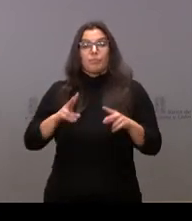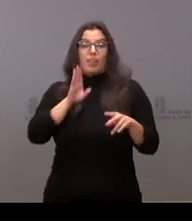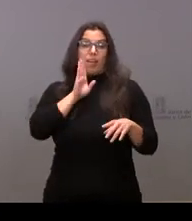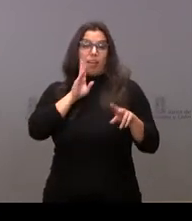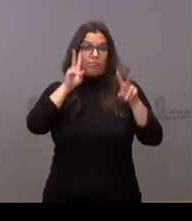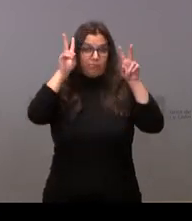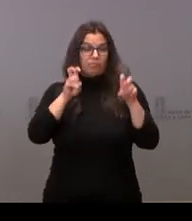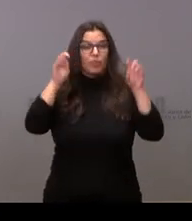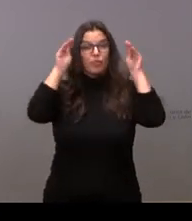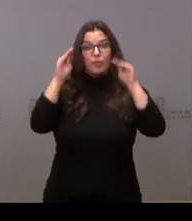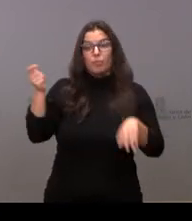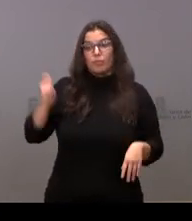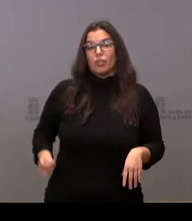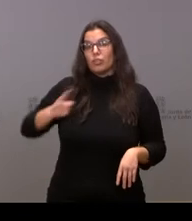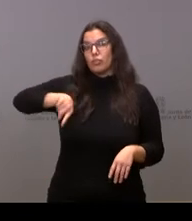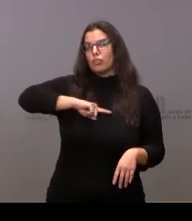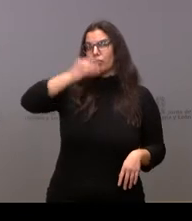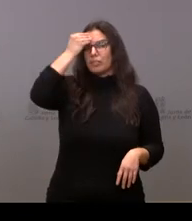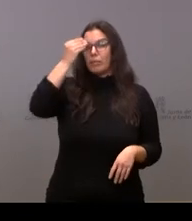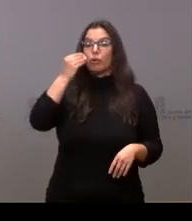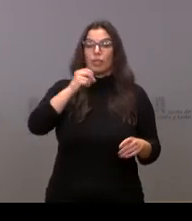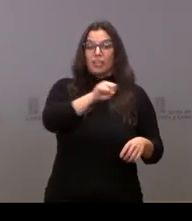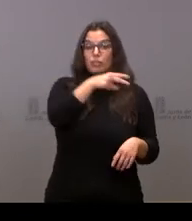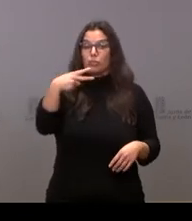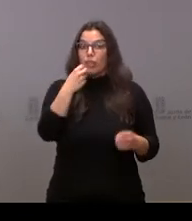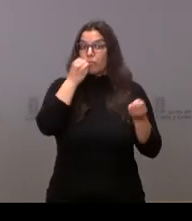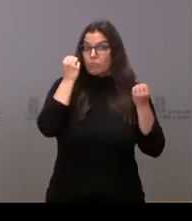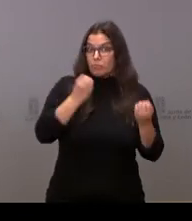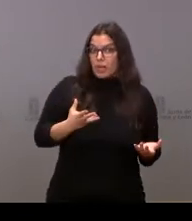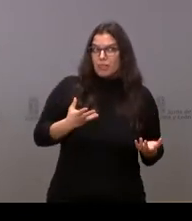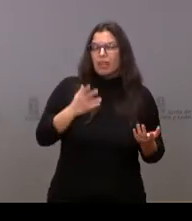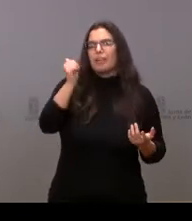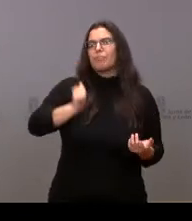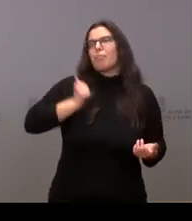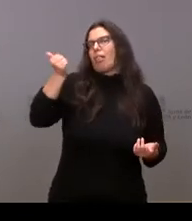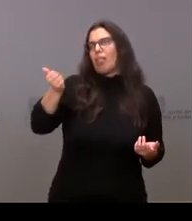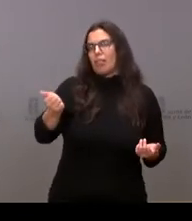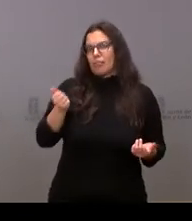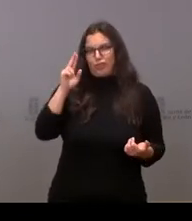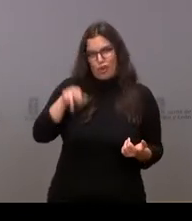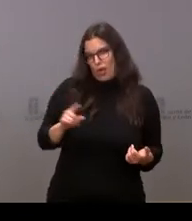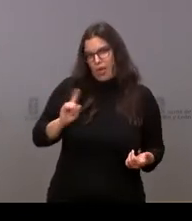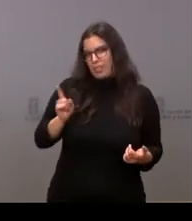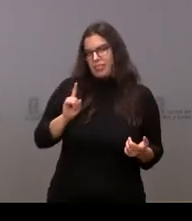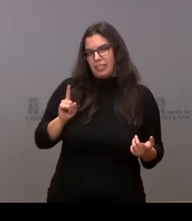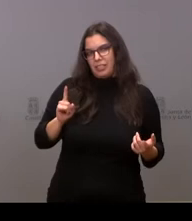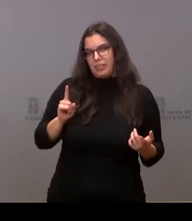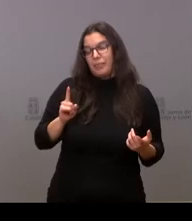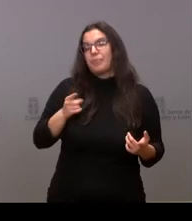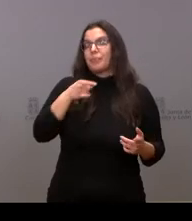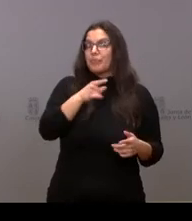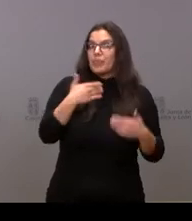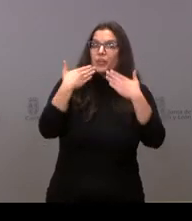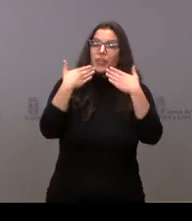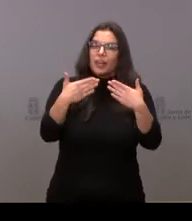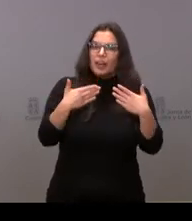consideramos que los buenos resultados no son fruto de la casualidad, sino que es fruto del